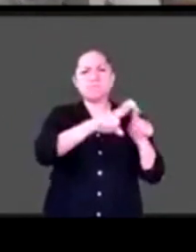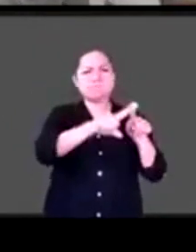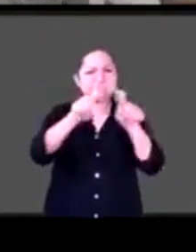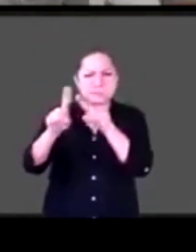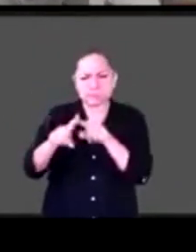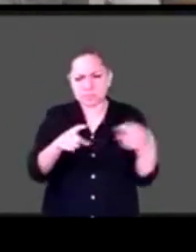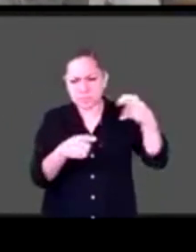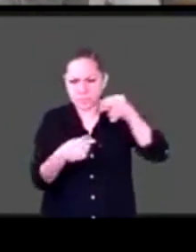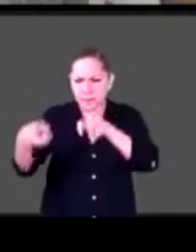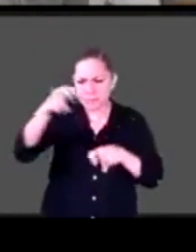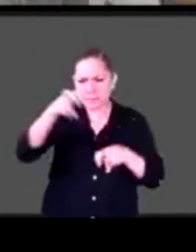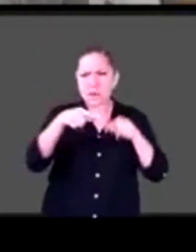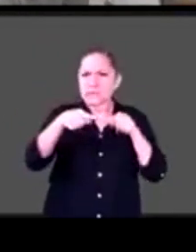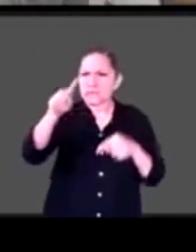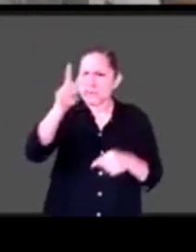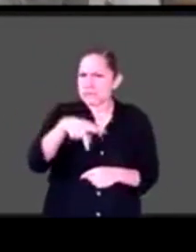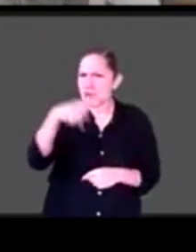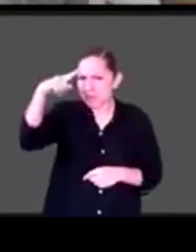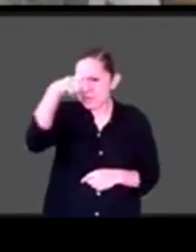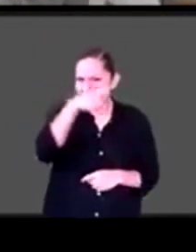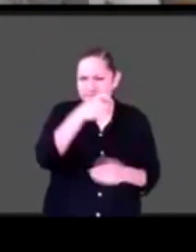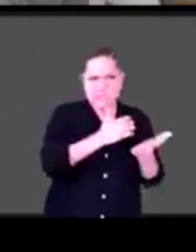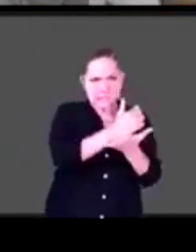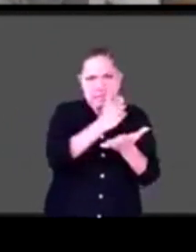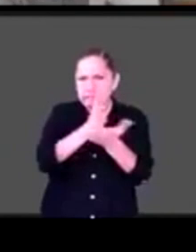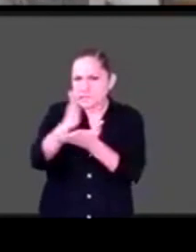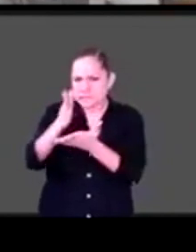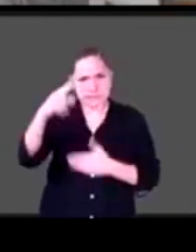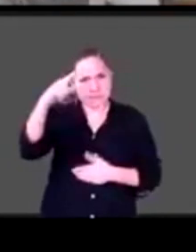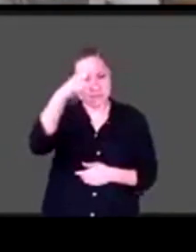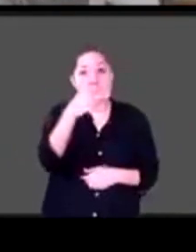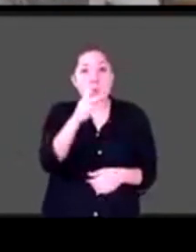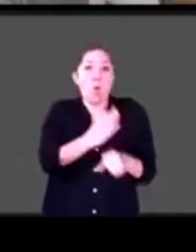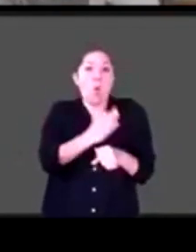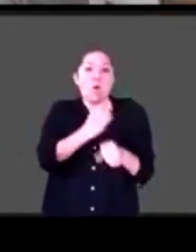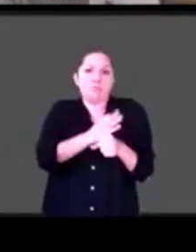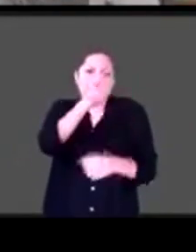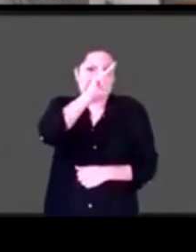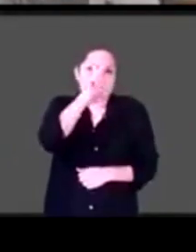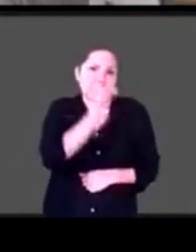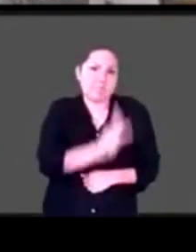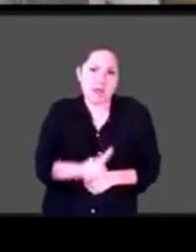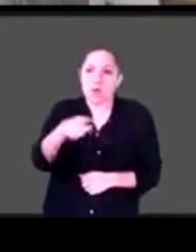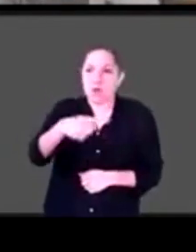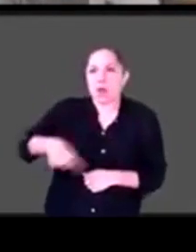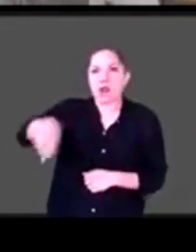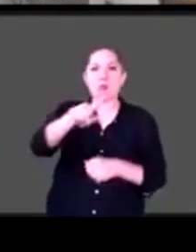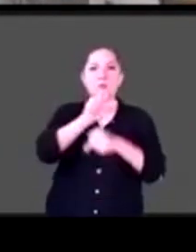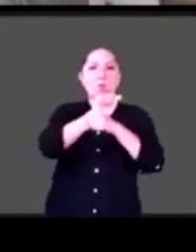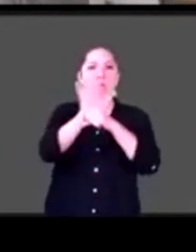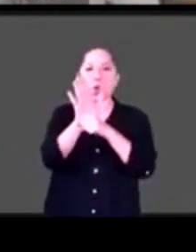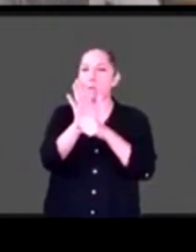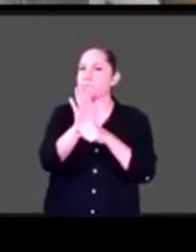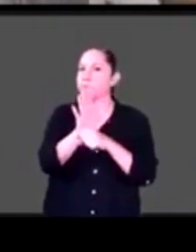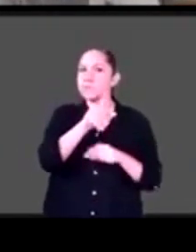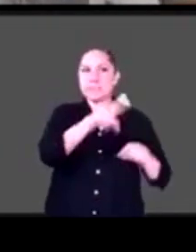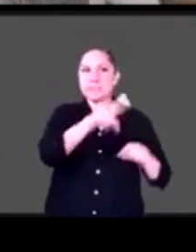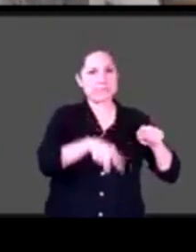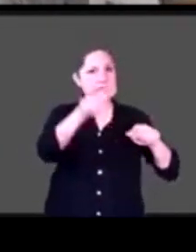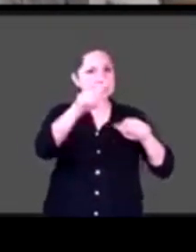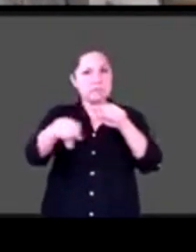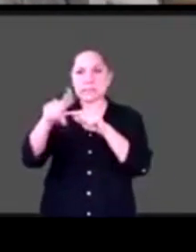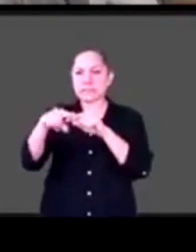este momento por el tema de la movilidad, para que no se estén cambiando de un lugar para otro. Pero, entonces, las personas con